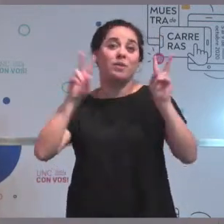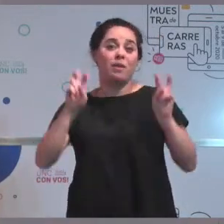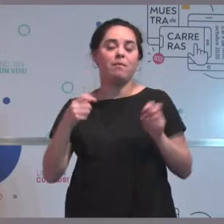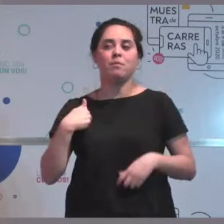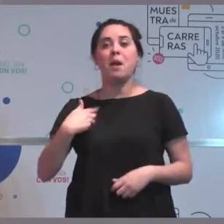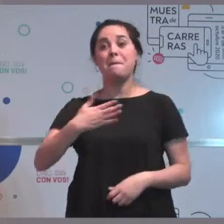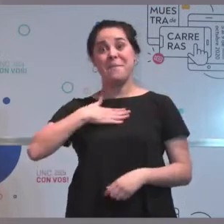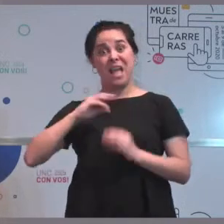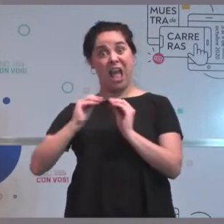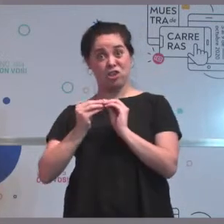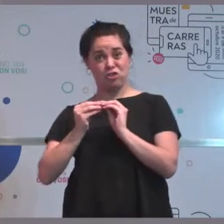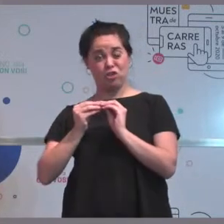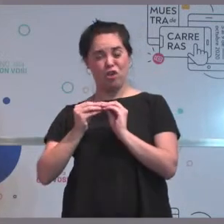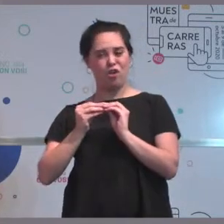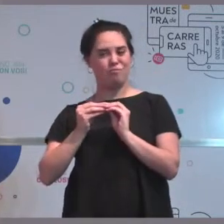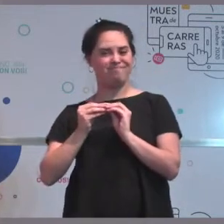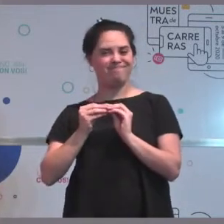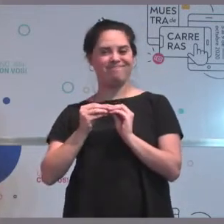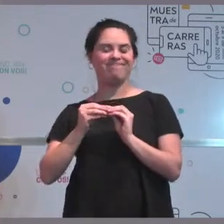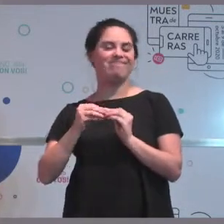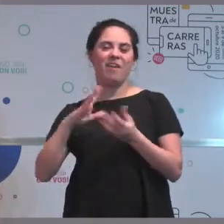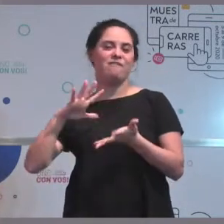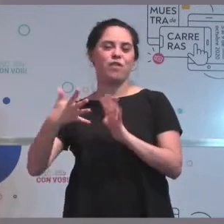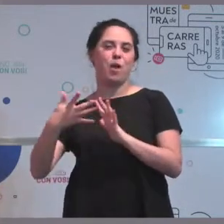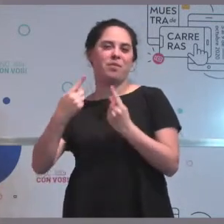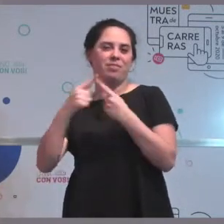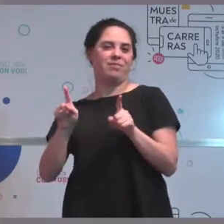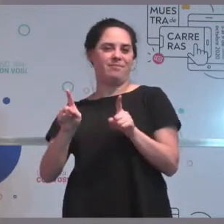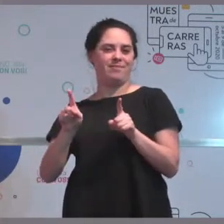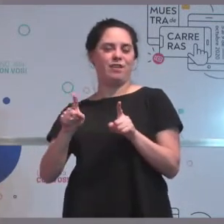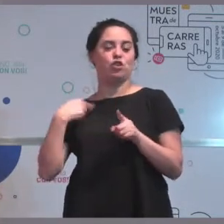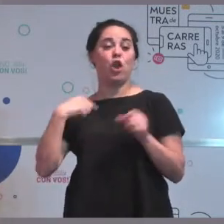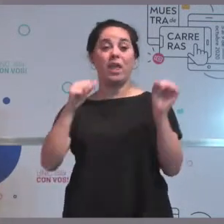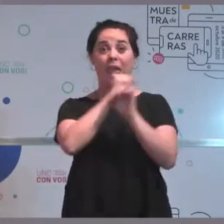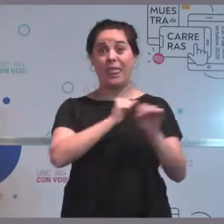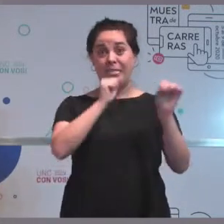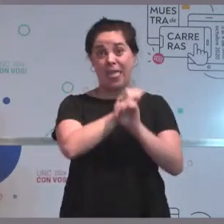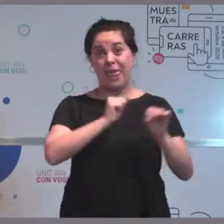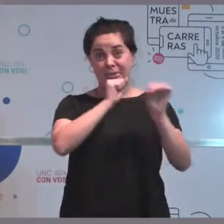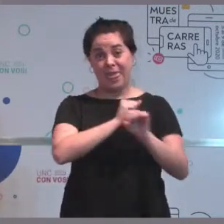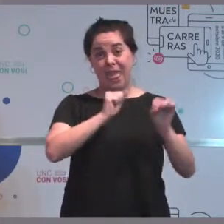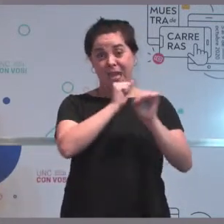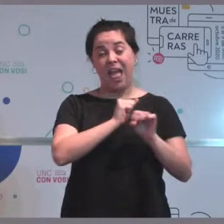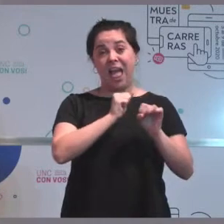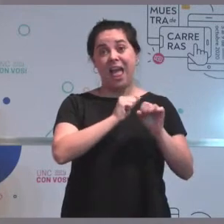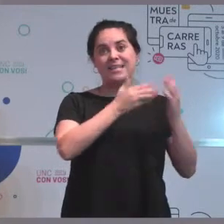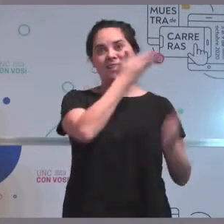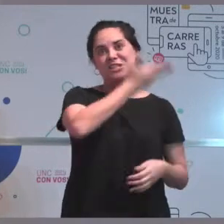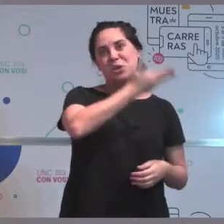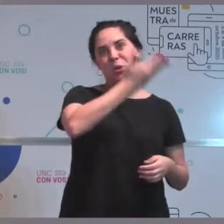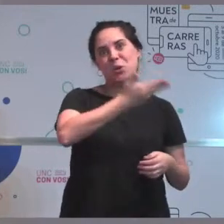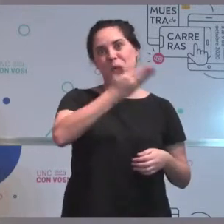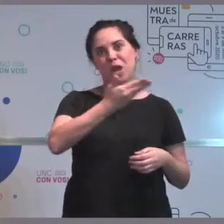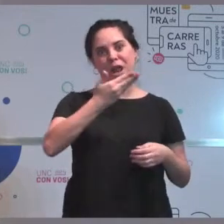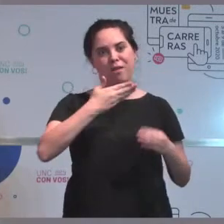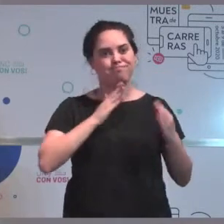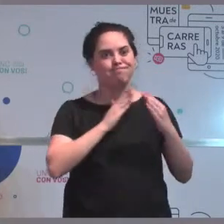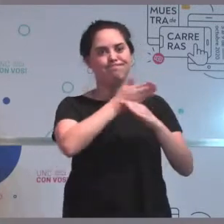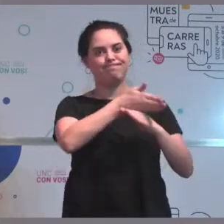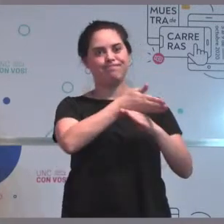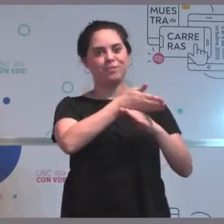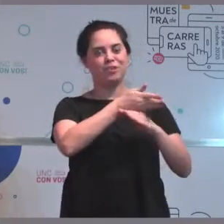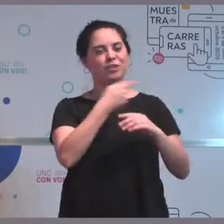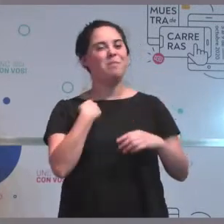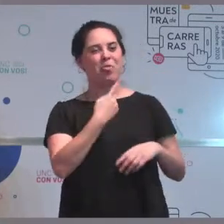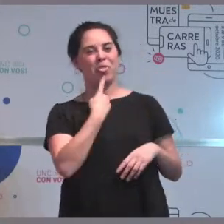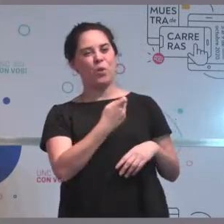forma análoga a lo que dice Hernán. Comencé estudiando ingeniería civil y, bueno, en esos dos años me di cuenta que no me estaba llevando bien con